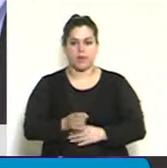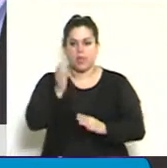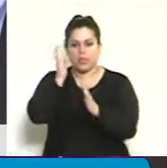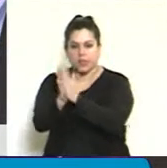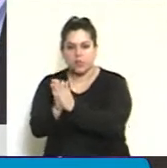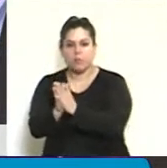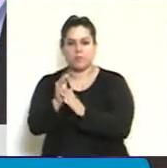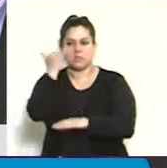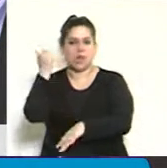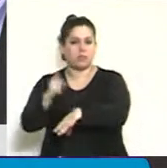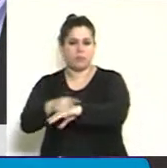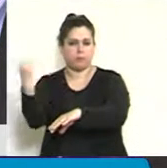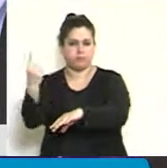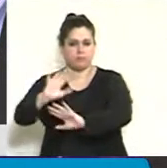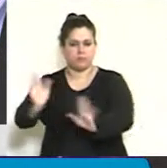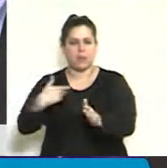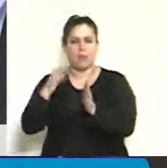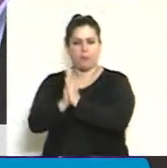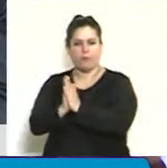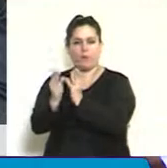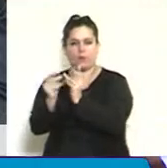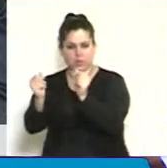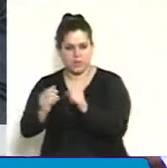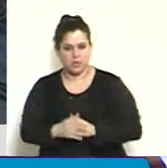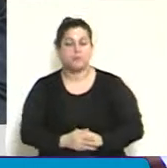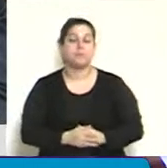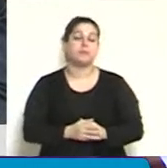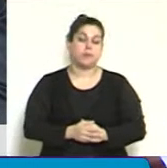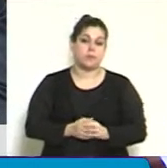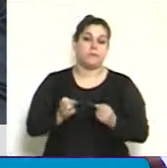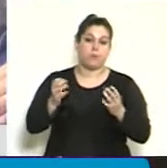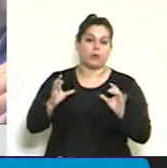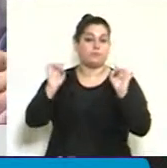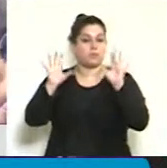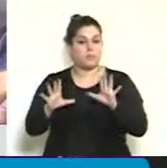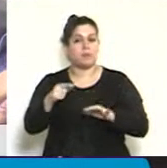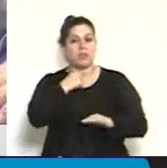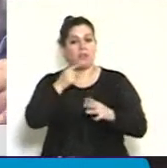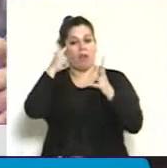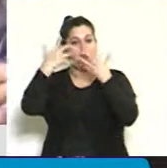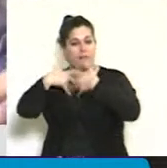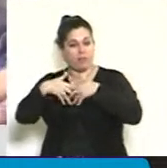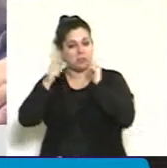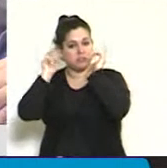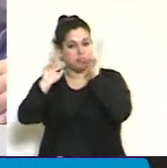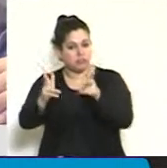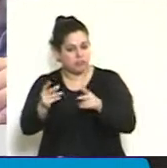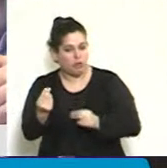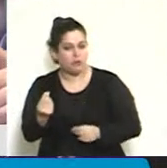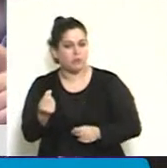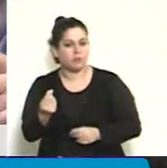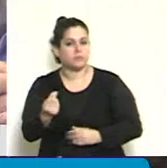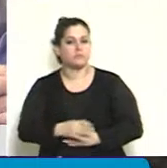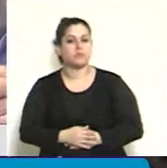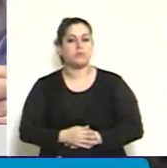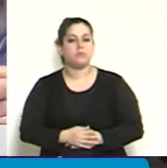tiene el tiempo concluido. Cierre, por favor. Bien, simplemente la reflexión que quería decir, señor